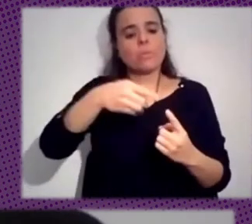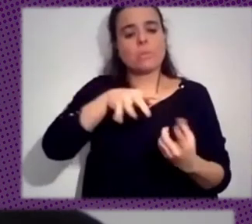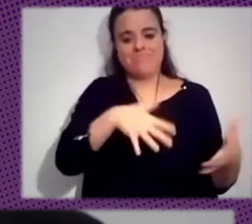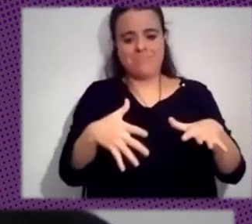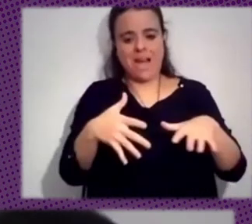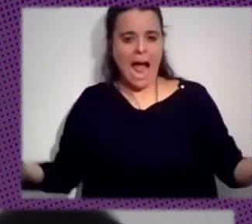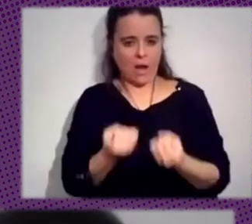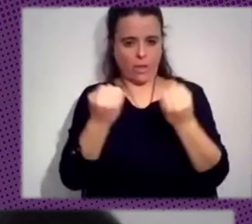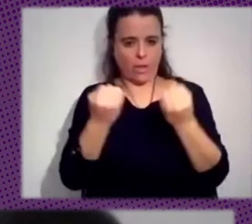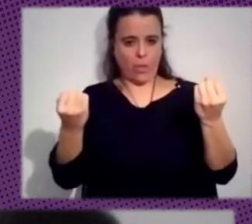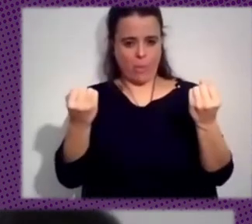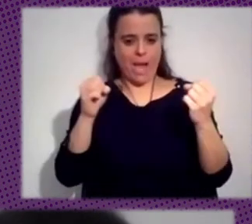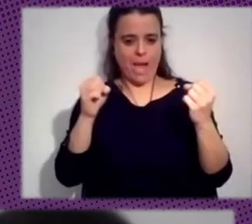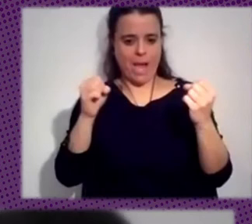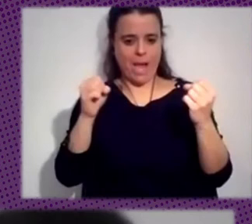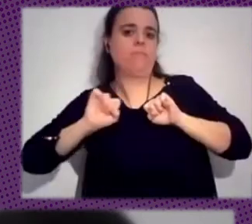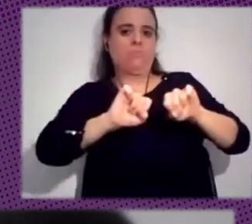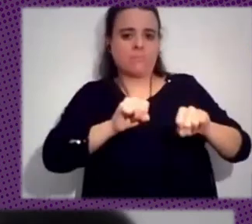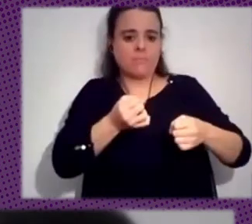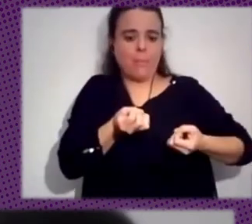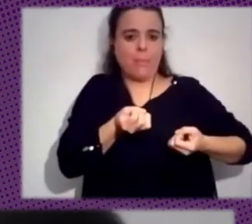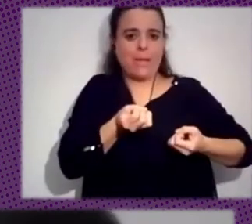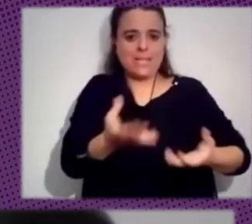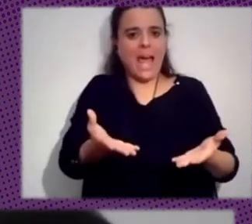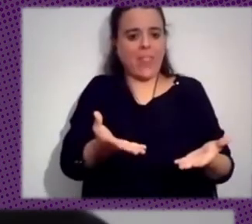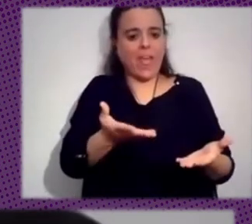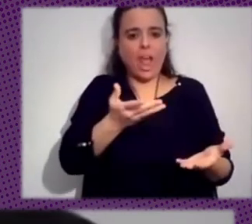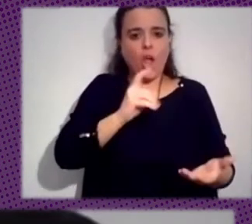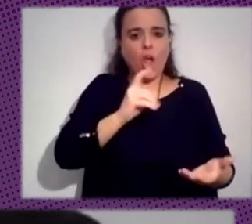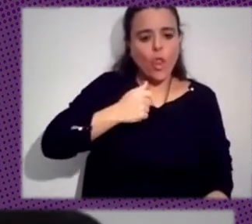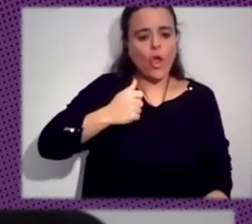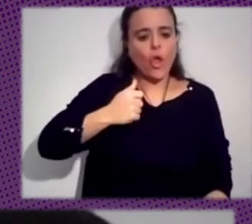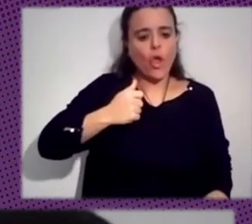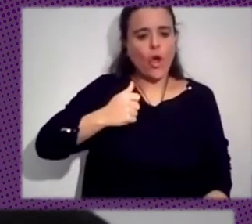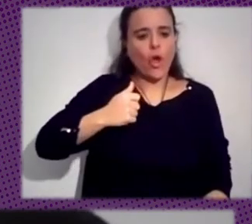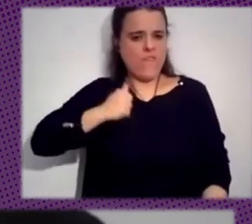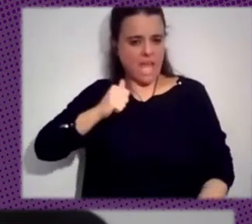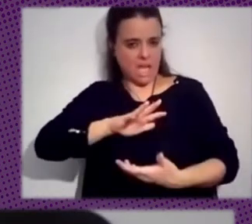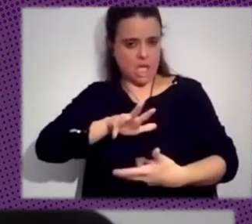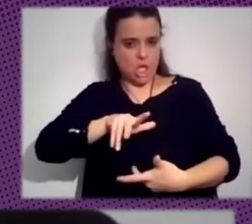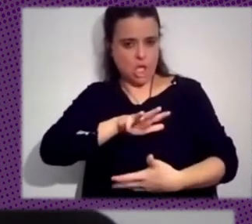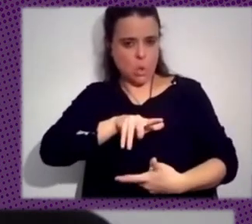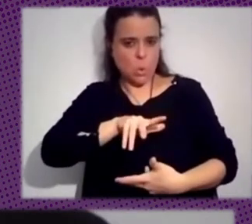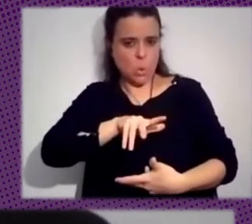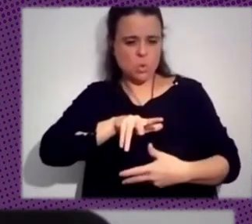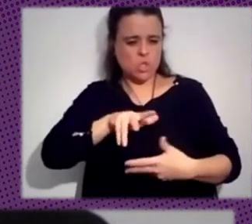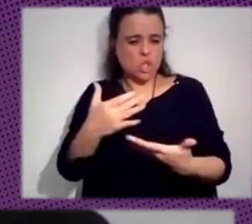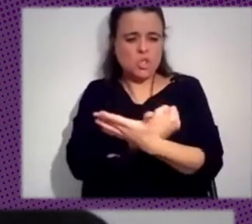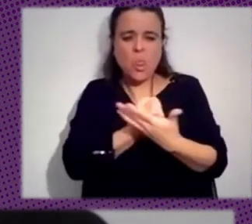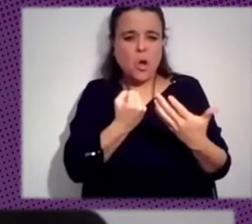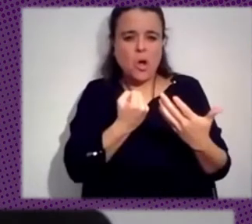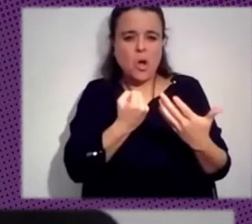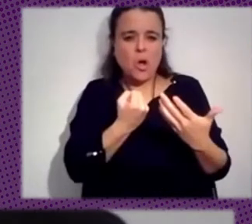frenar todos los mensajes de odio, fake news y hablando, claro, todo el internet tóxico o todos los mensajes de